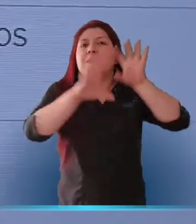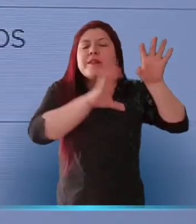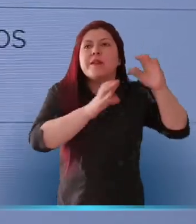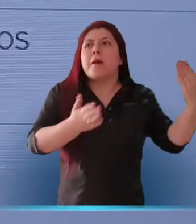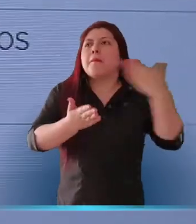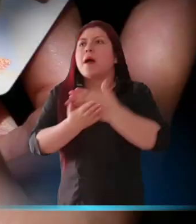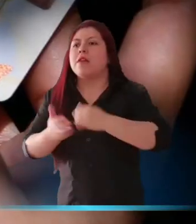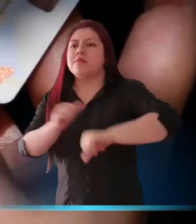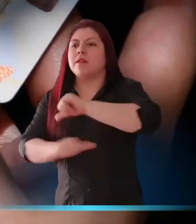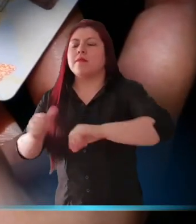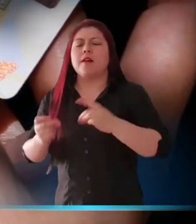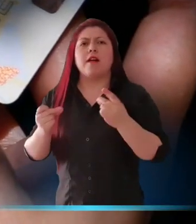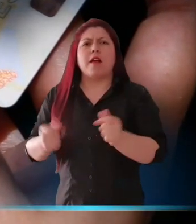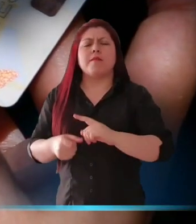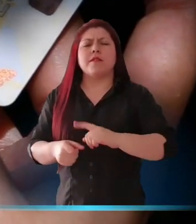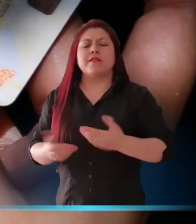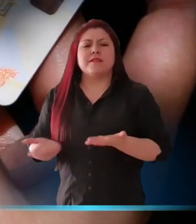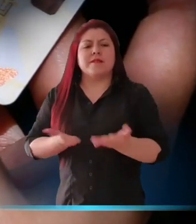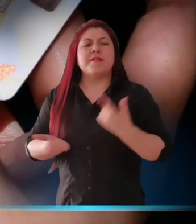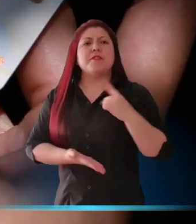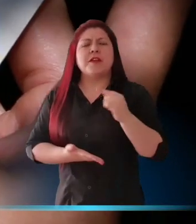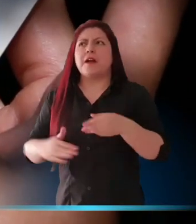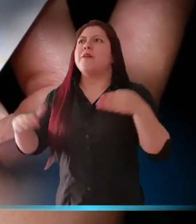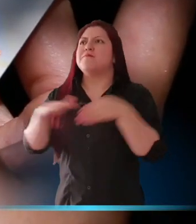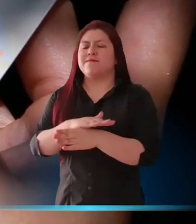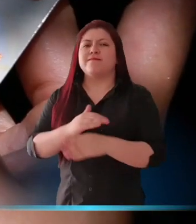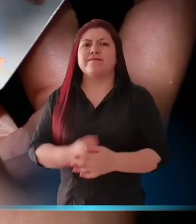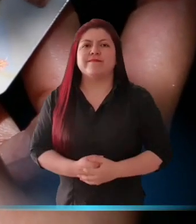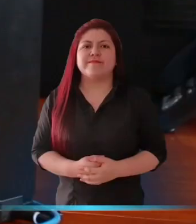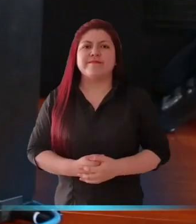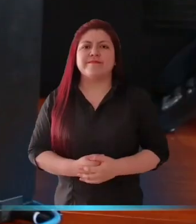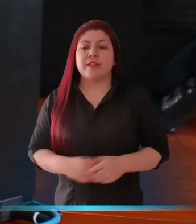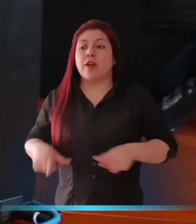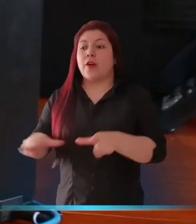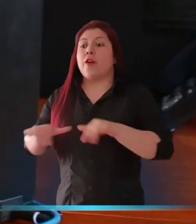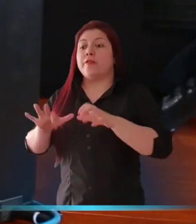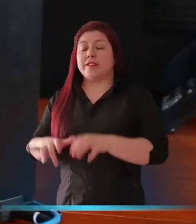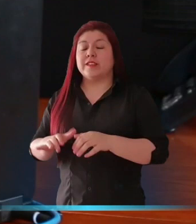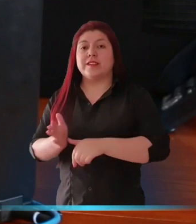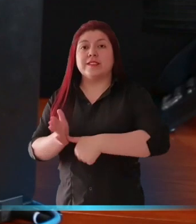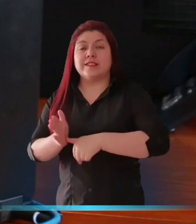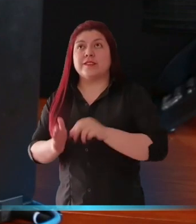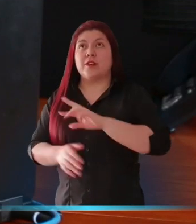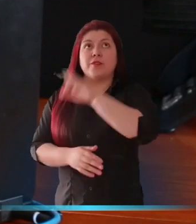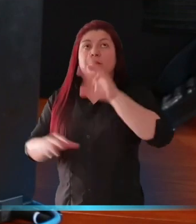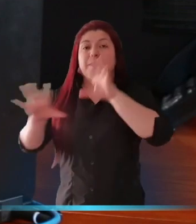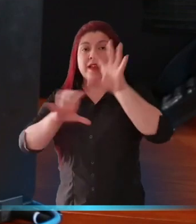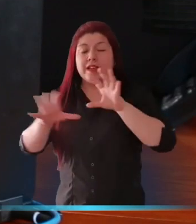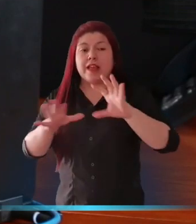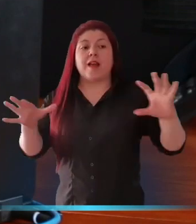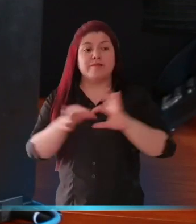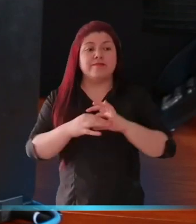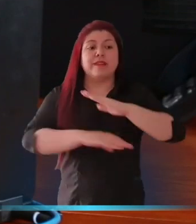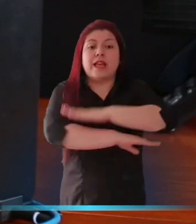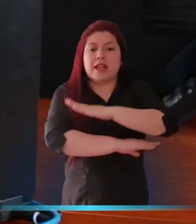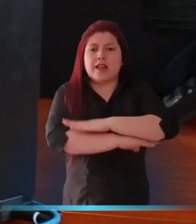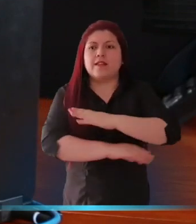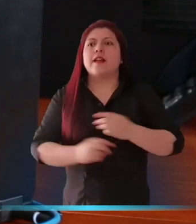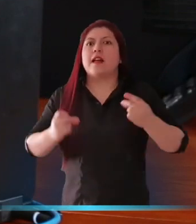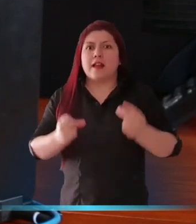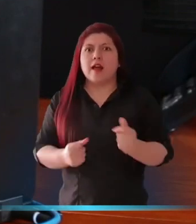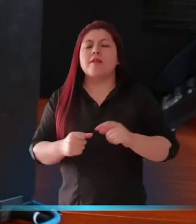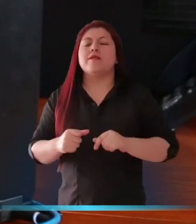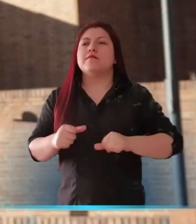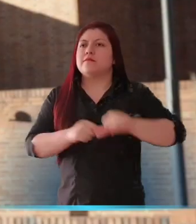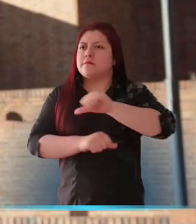colombianos en el exterior prontamente cuenten también con su cédula de ciudadanía digital y por supuesto aperturar todo esto de los servicios ciudadanos